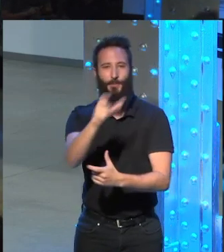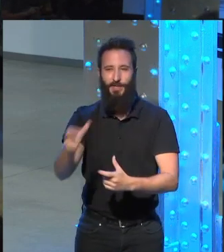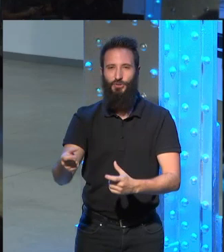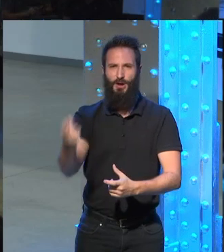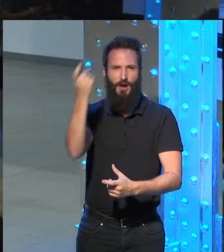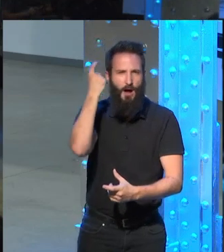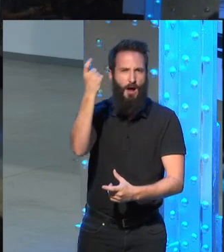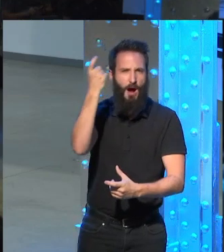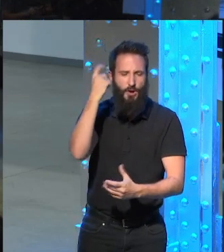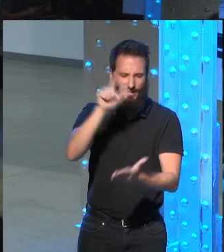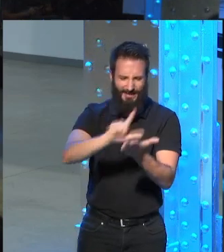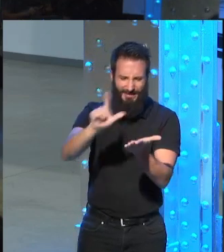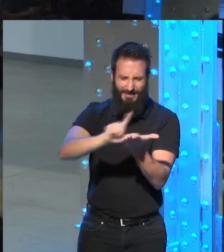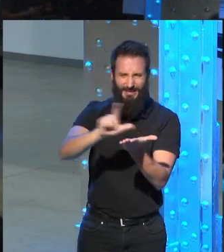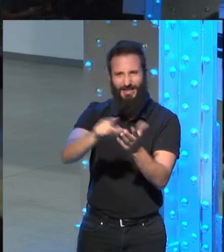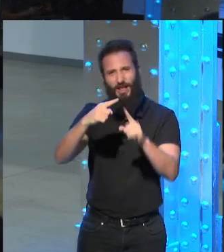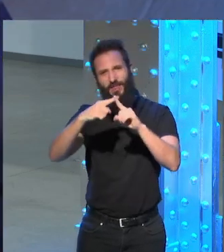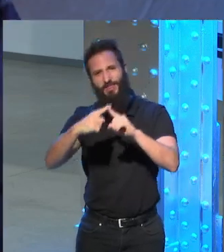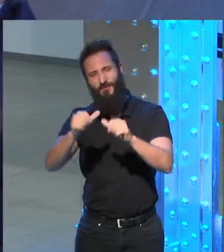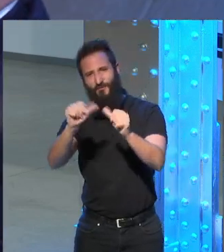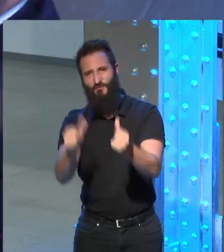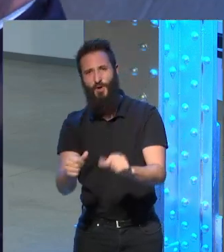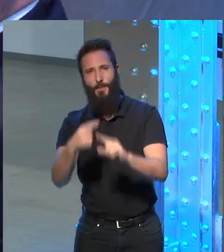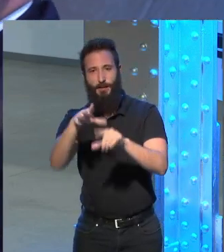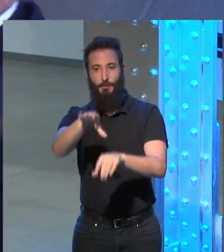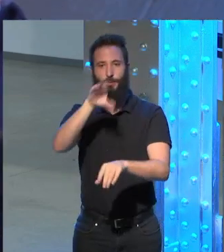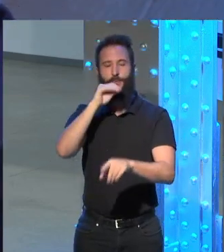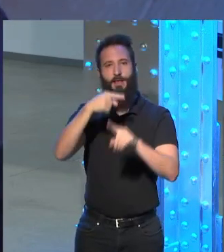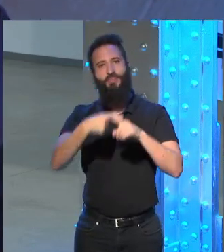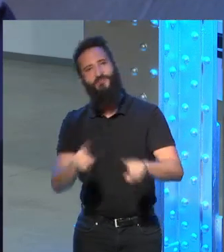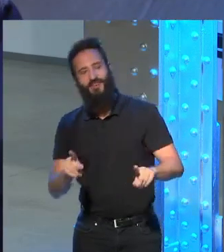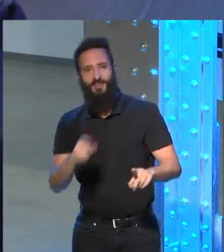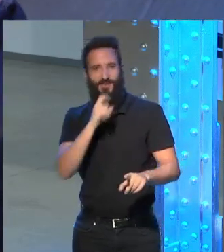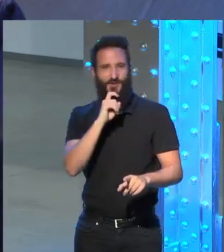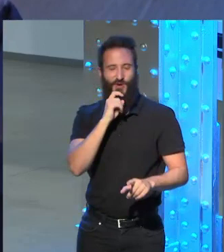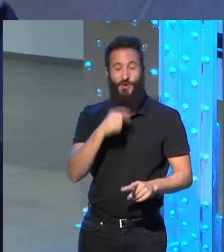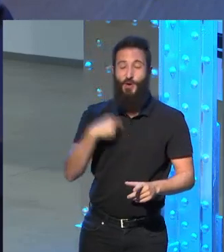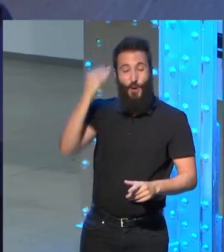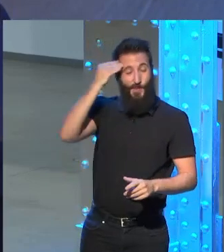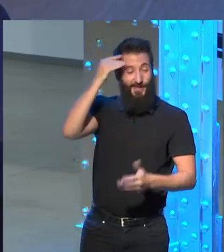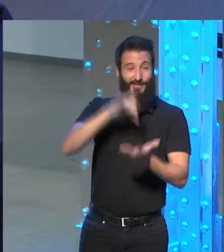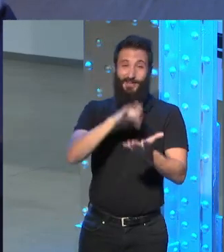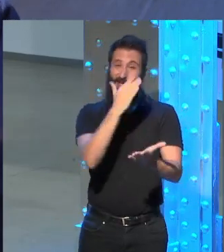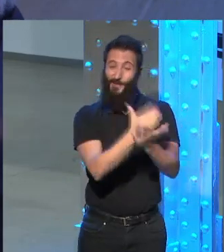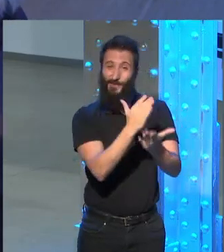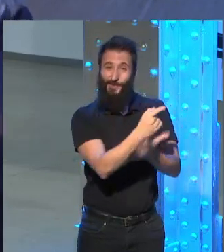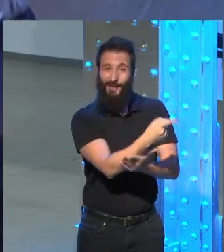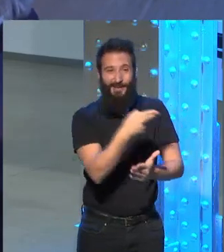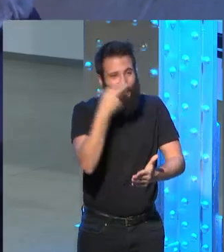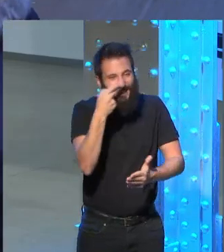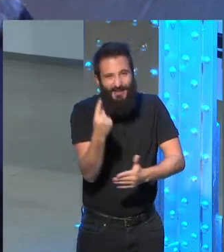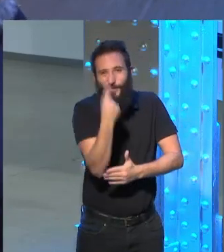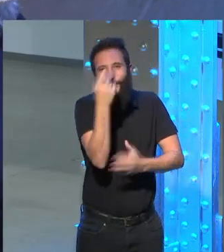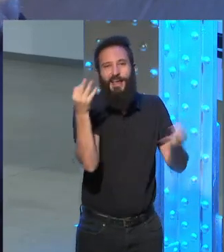literatura pero que la leen y la piensan de otro modo bueno una de las cosas interesantes del curso es que no solamente había